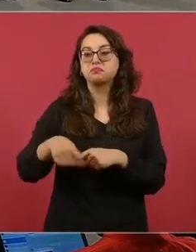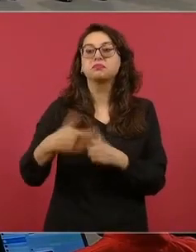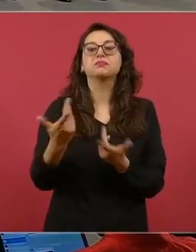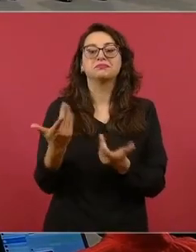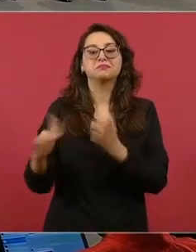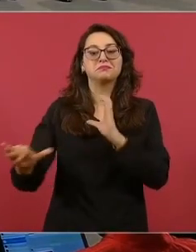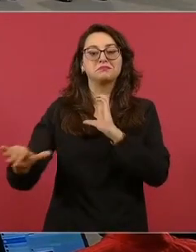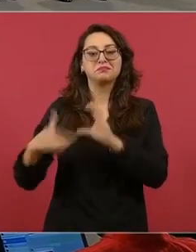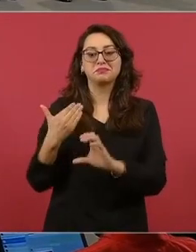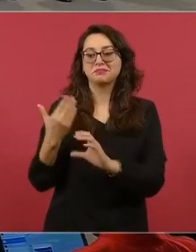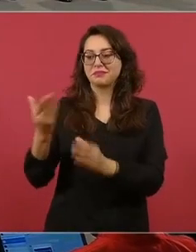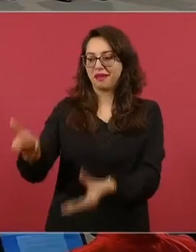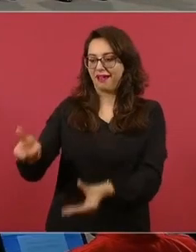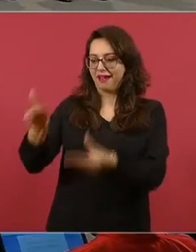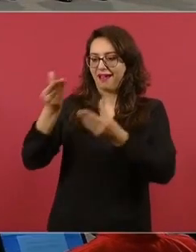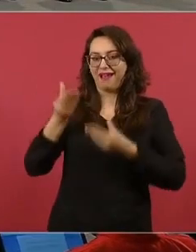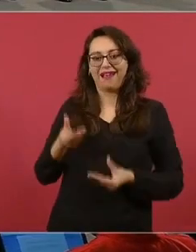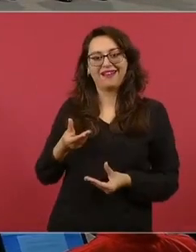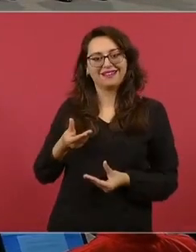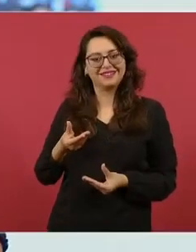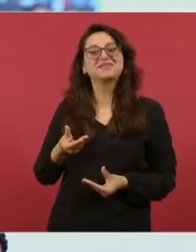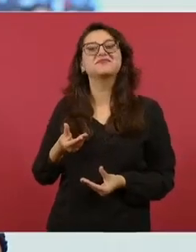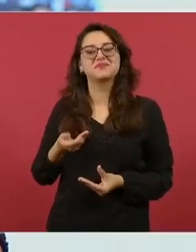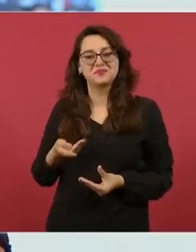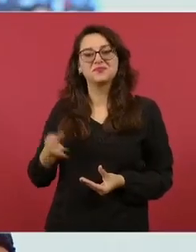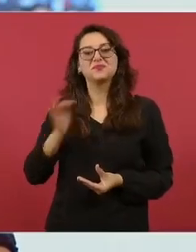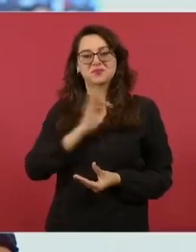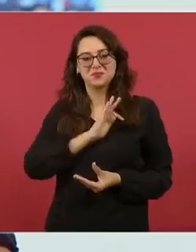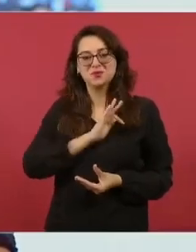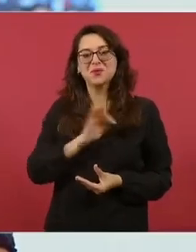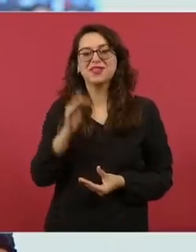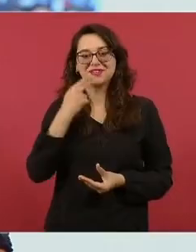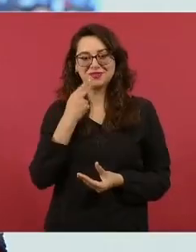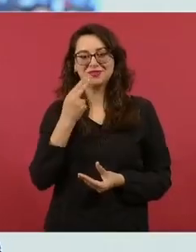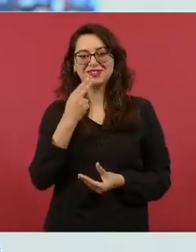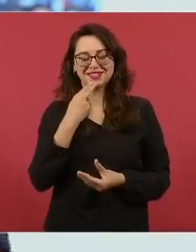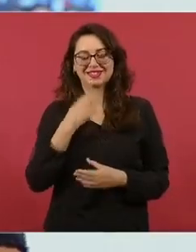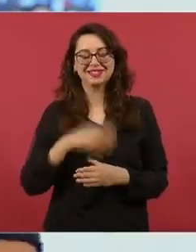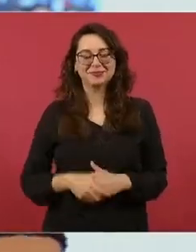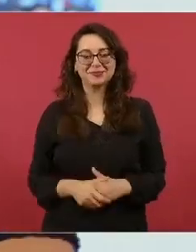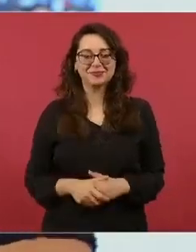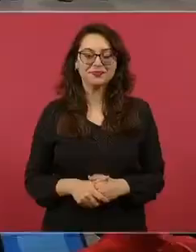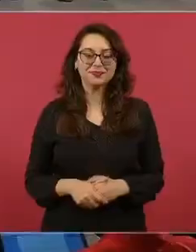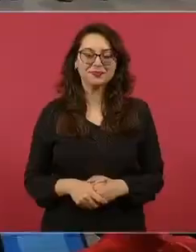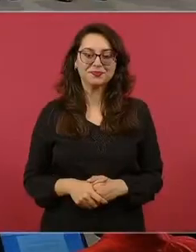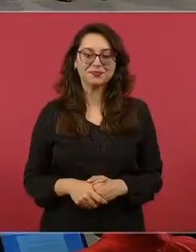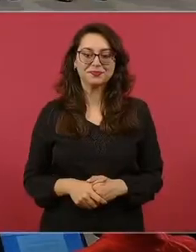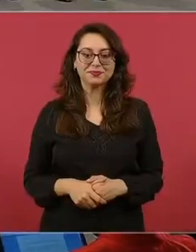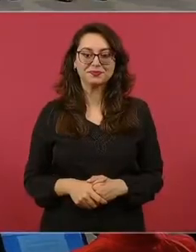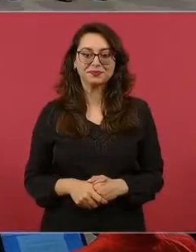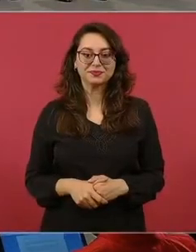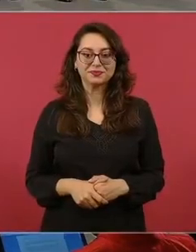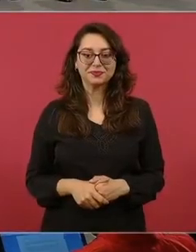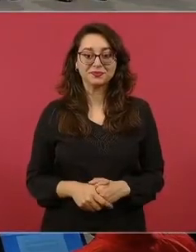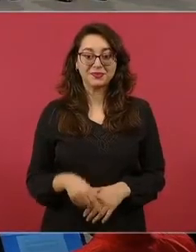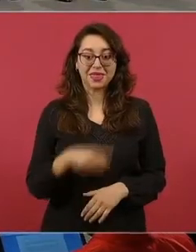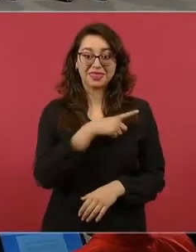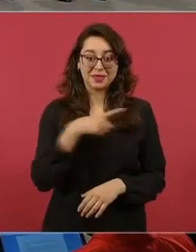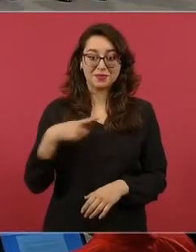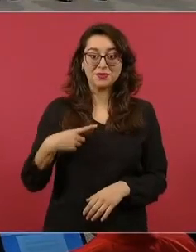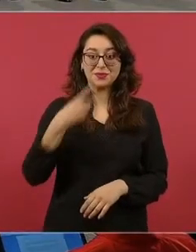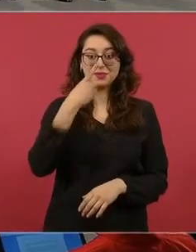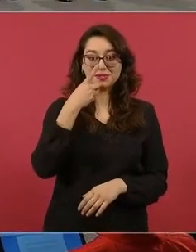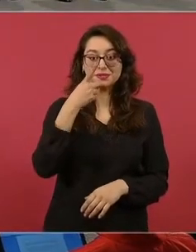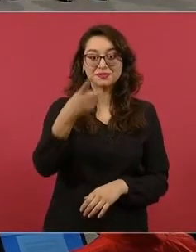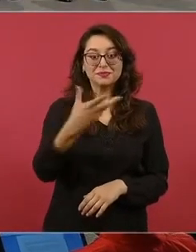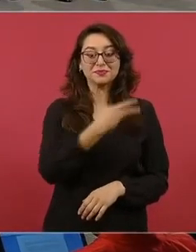y ya con eso le pueden ingresar dinero para empezar a utilizarla. Mencionarle, señor presidente, que ya